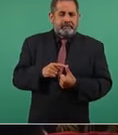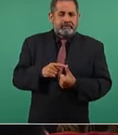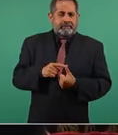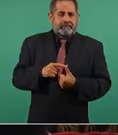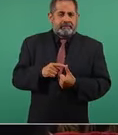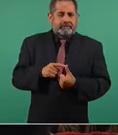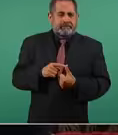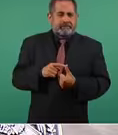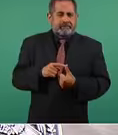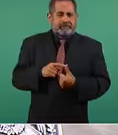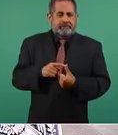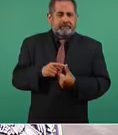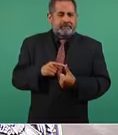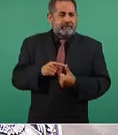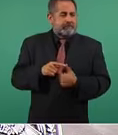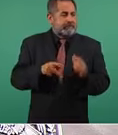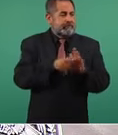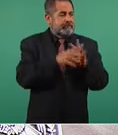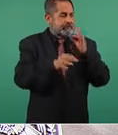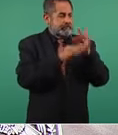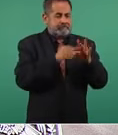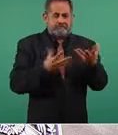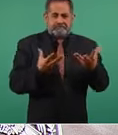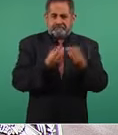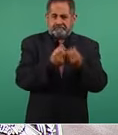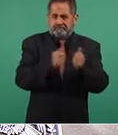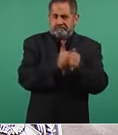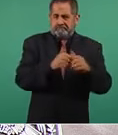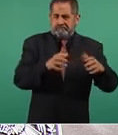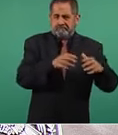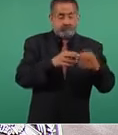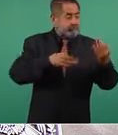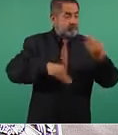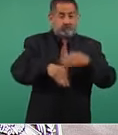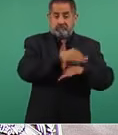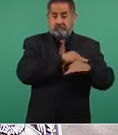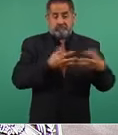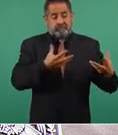los medios de información, todos,